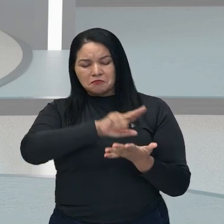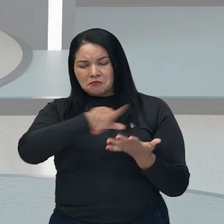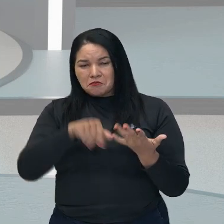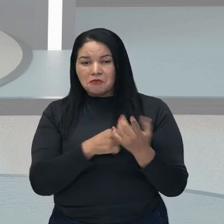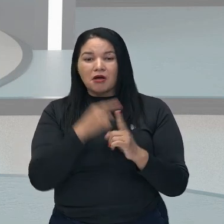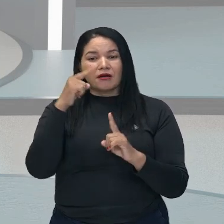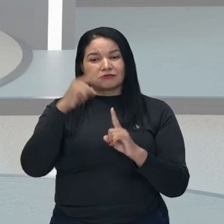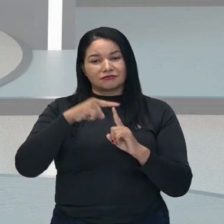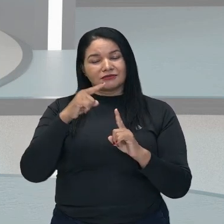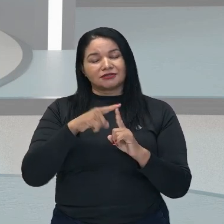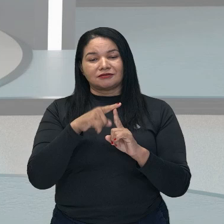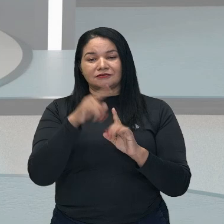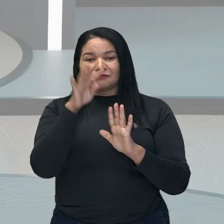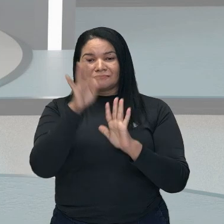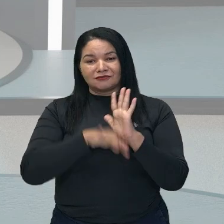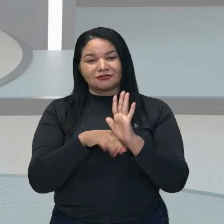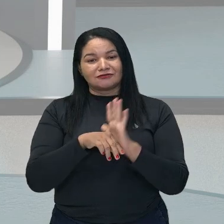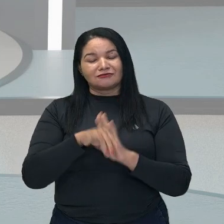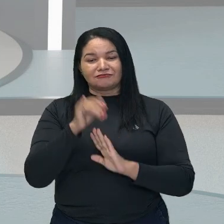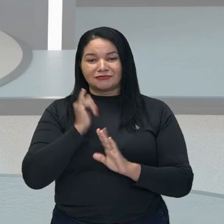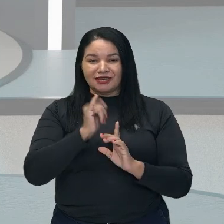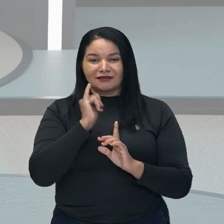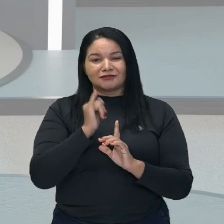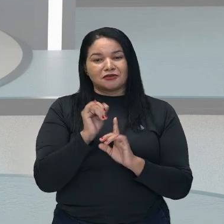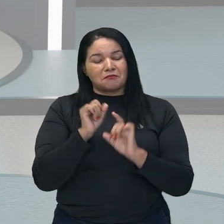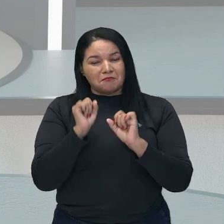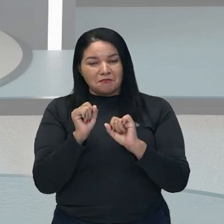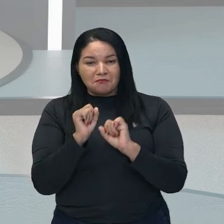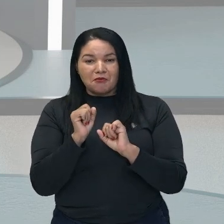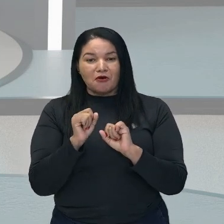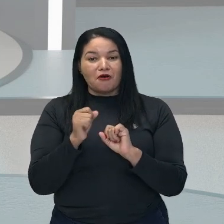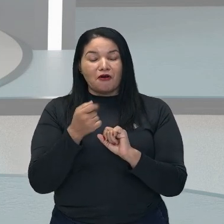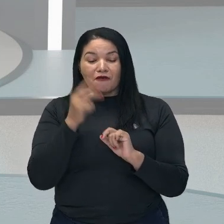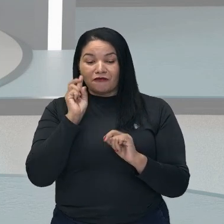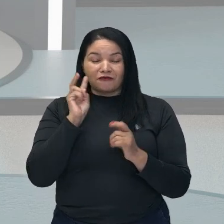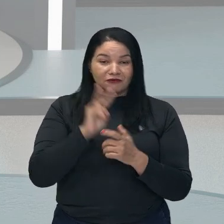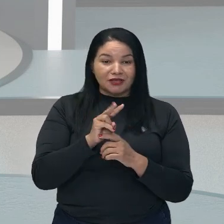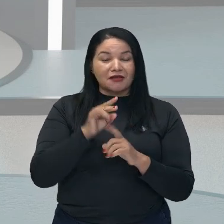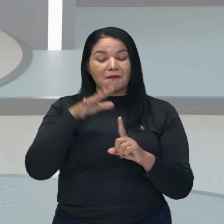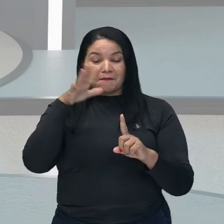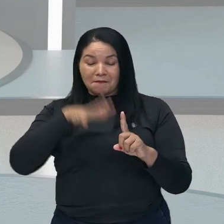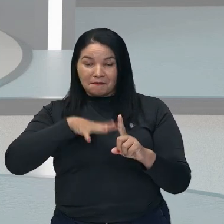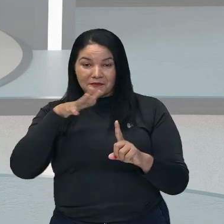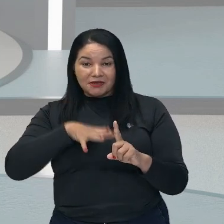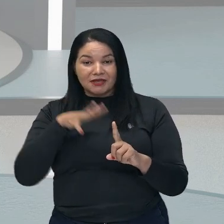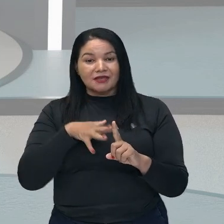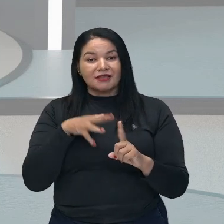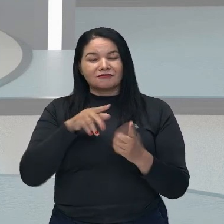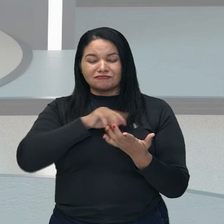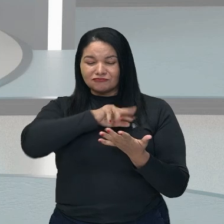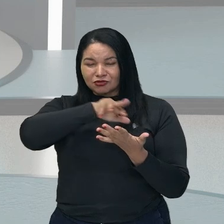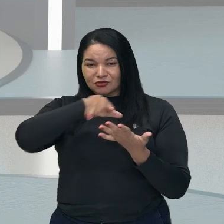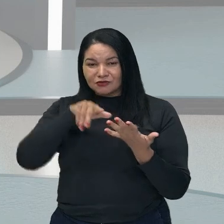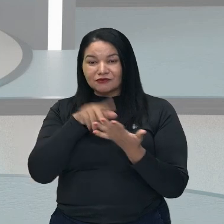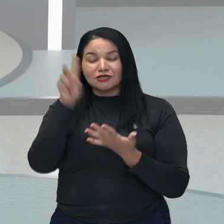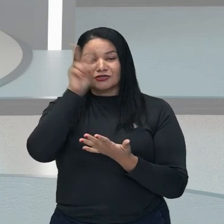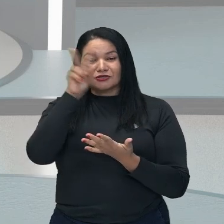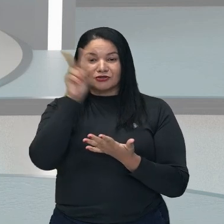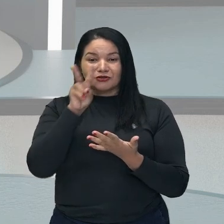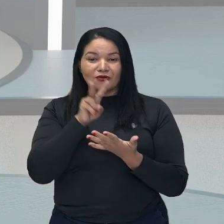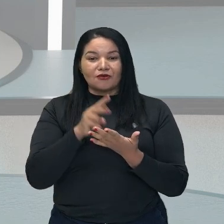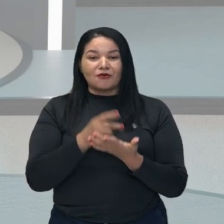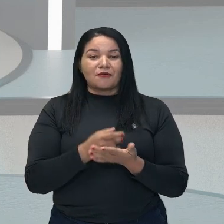textos narrativos, vamos a pasear entre los mitos, las historias de la mitología, entre los